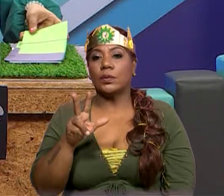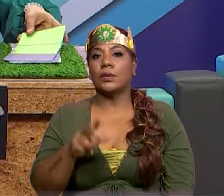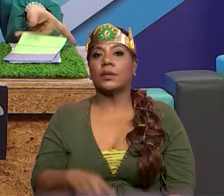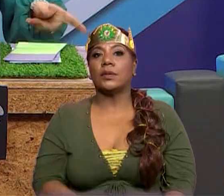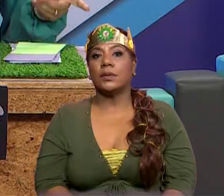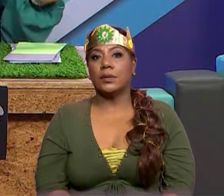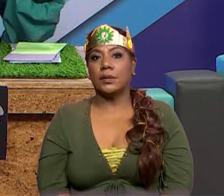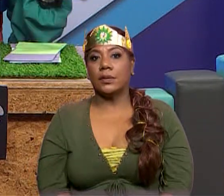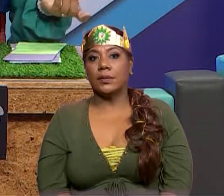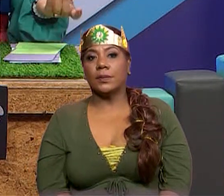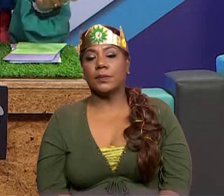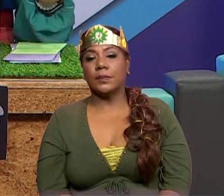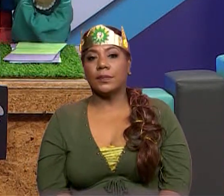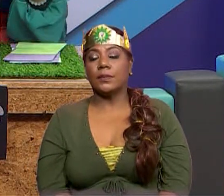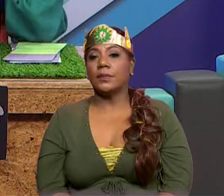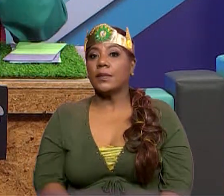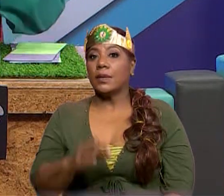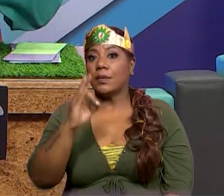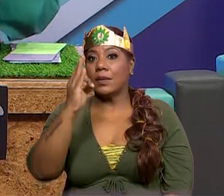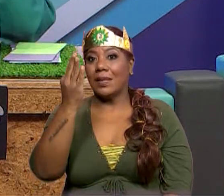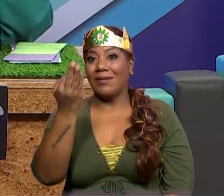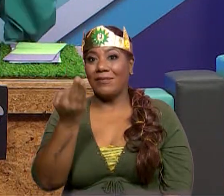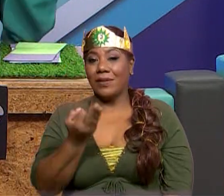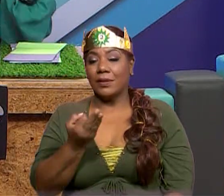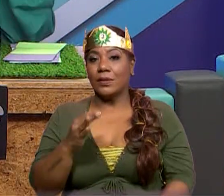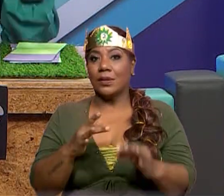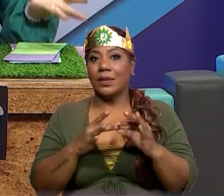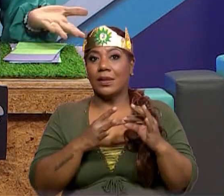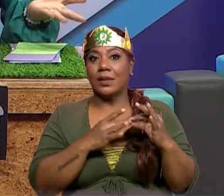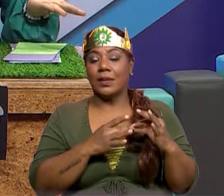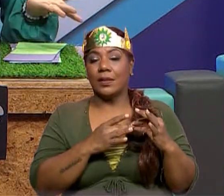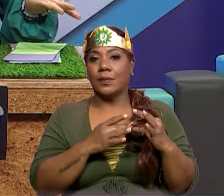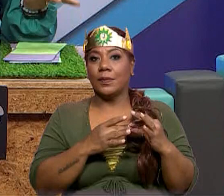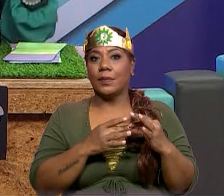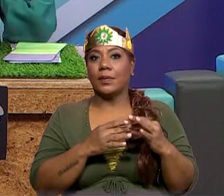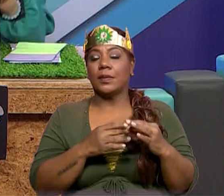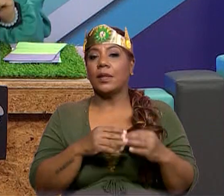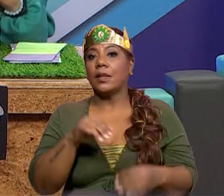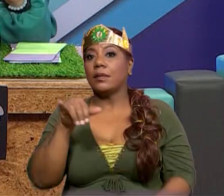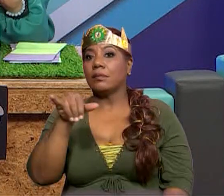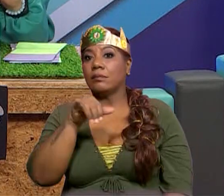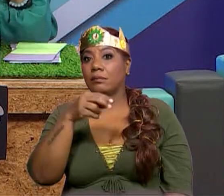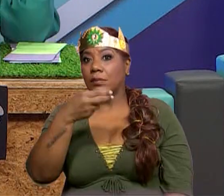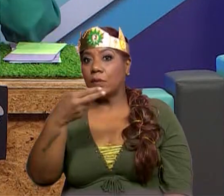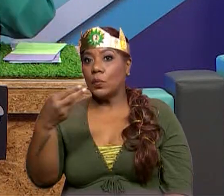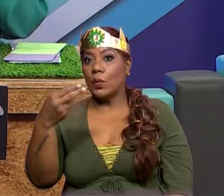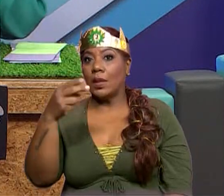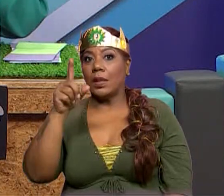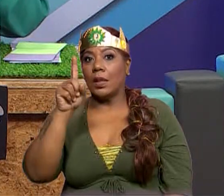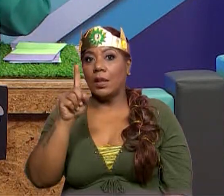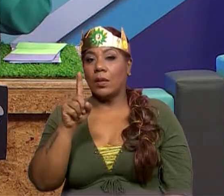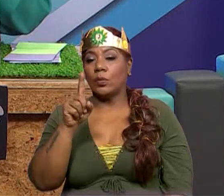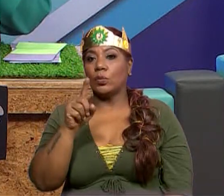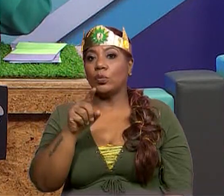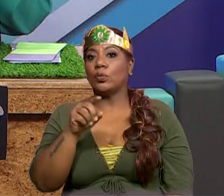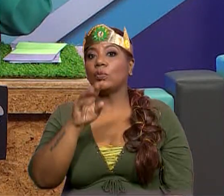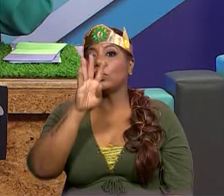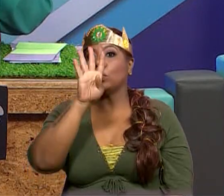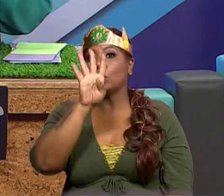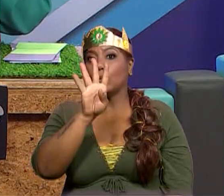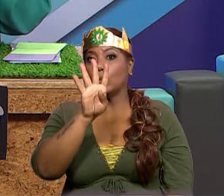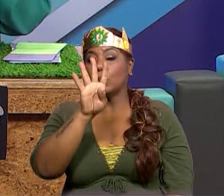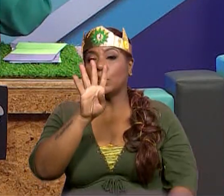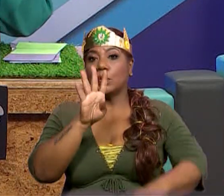otra fracción especial son aquellas fracciones cuyo valor es igual a uno. Y lo sabemos cuando el